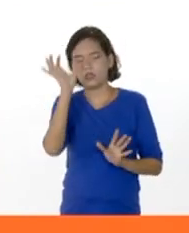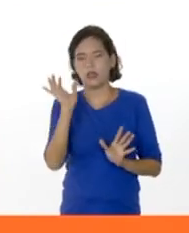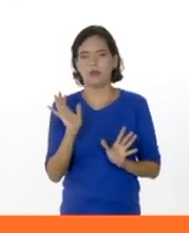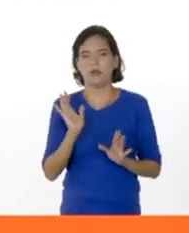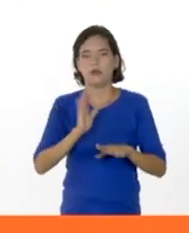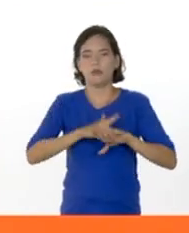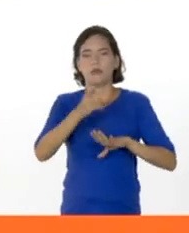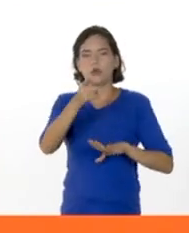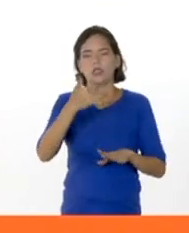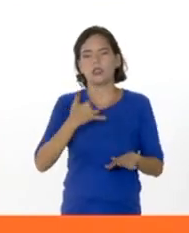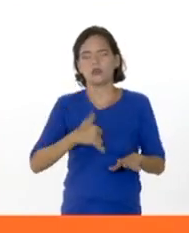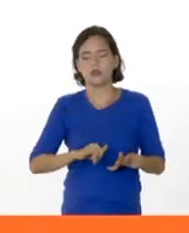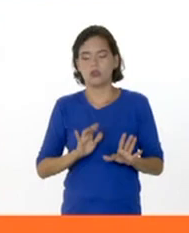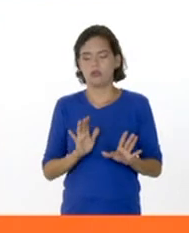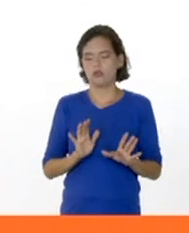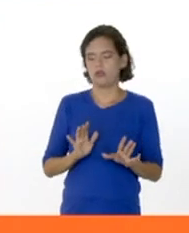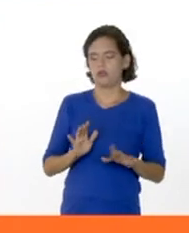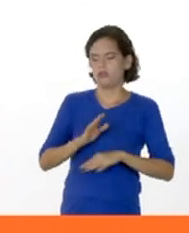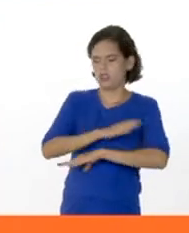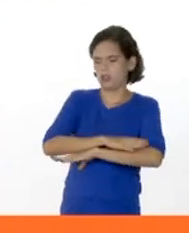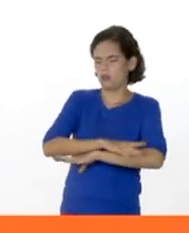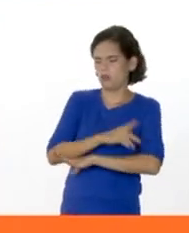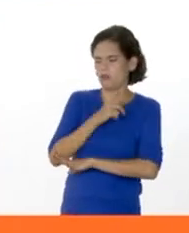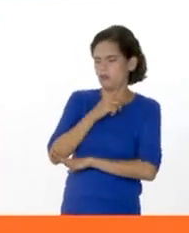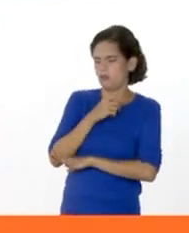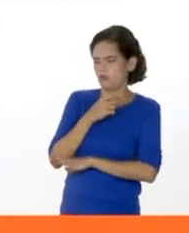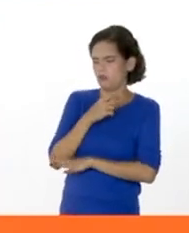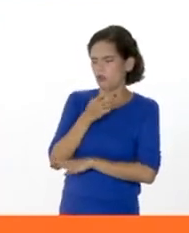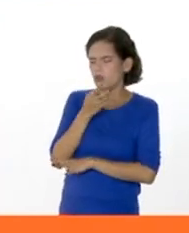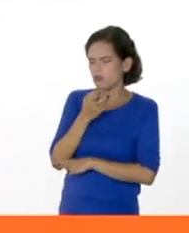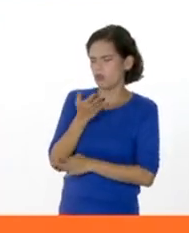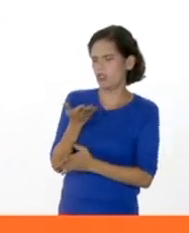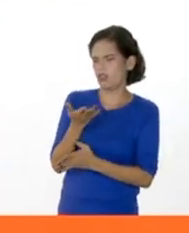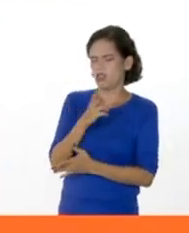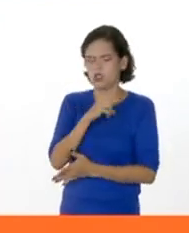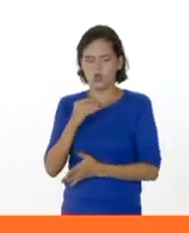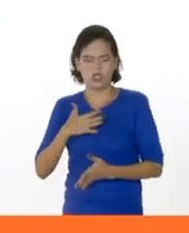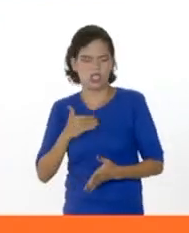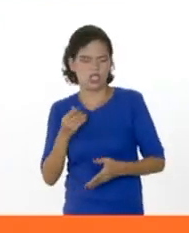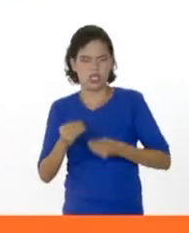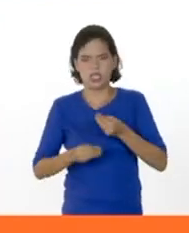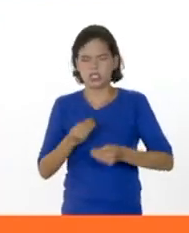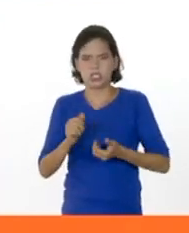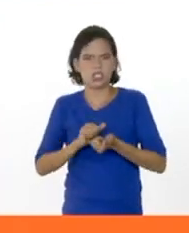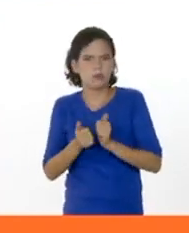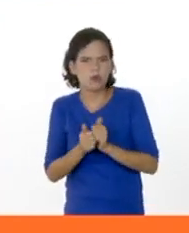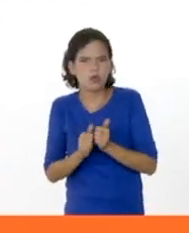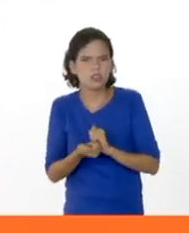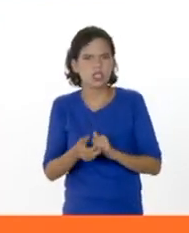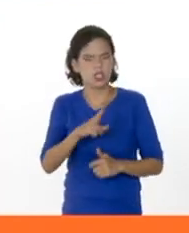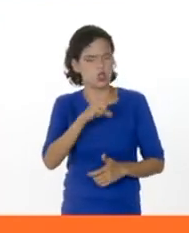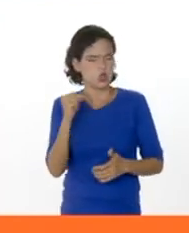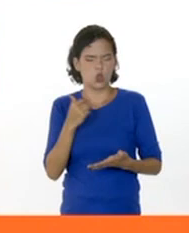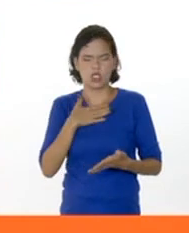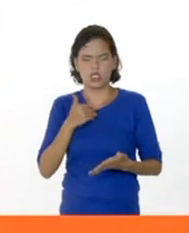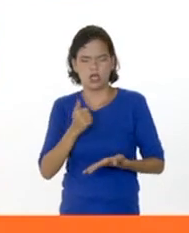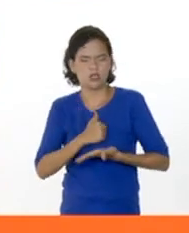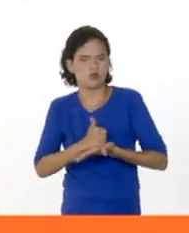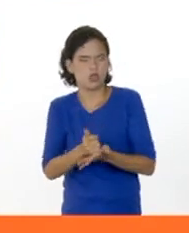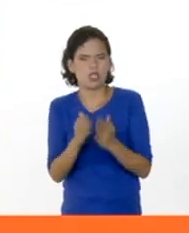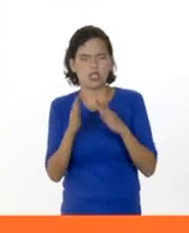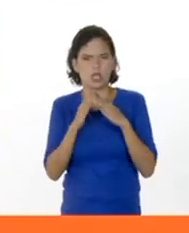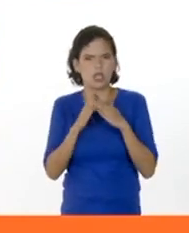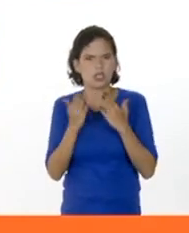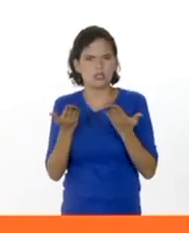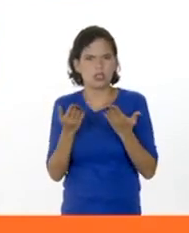tu hijo está tan apático, porque tu hijo no quiere realizar actividad física, porque no quiere ayudar en casa, porque